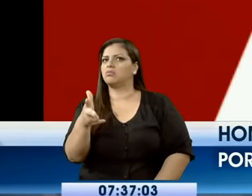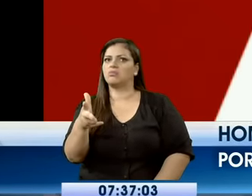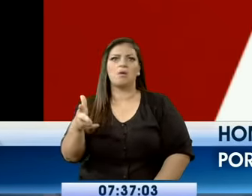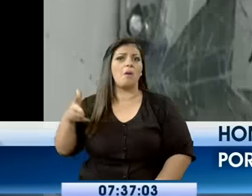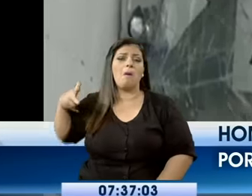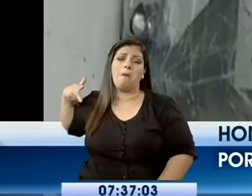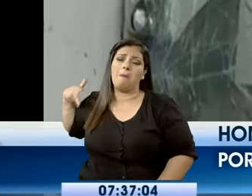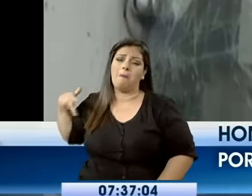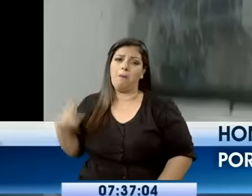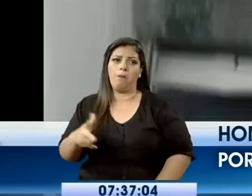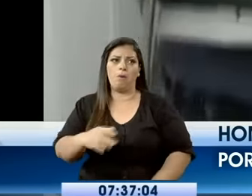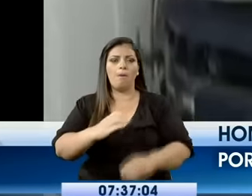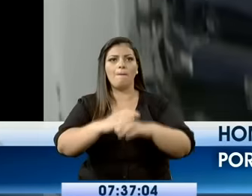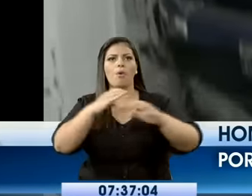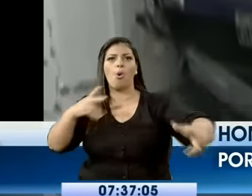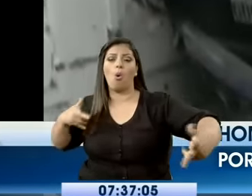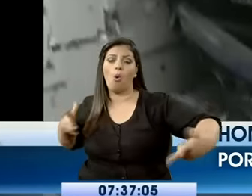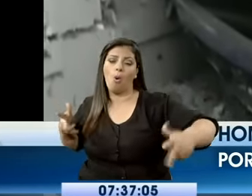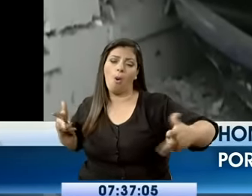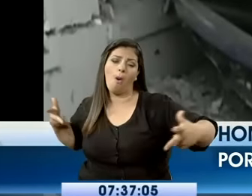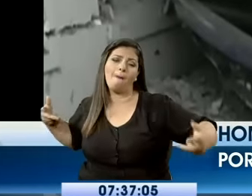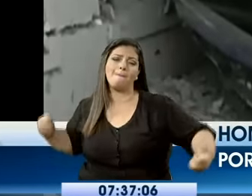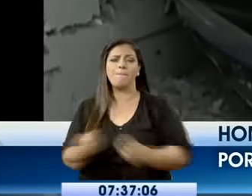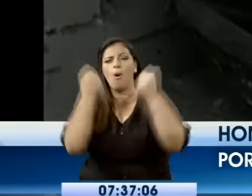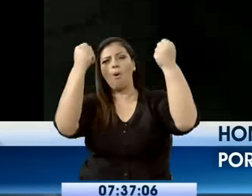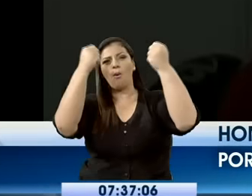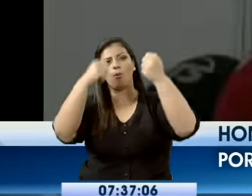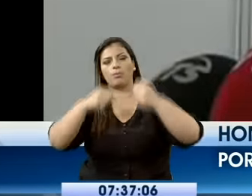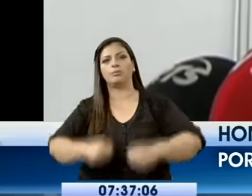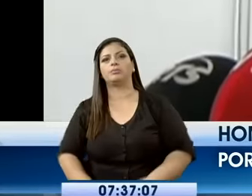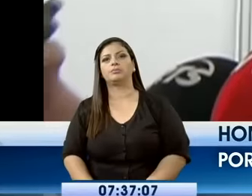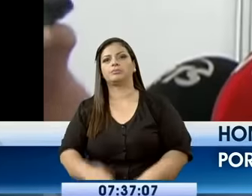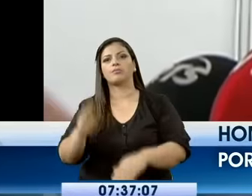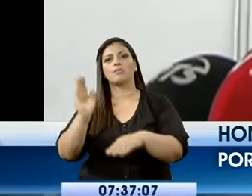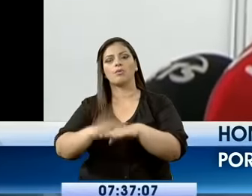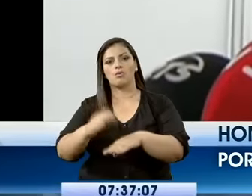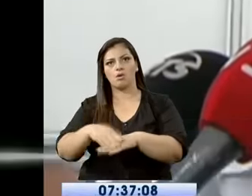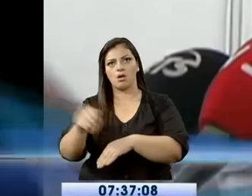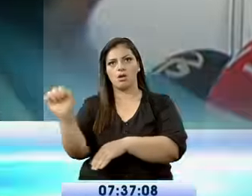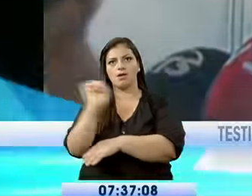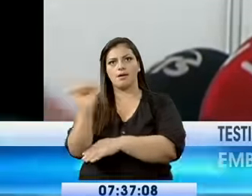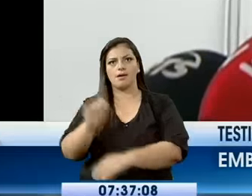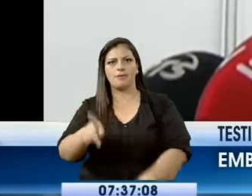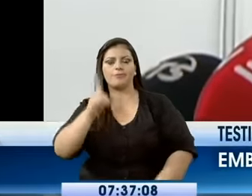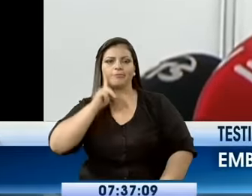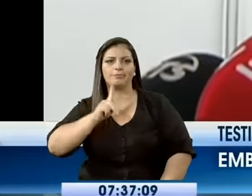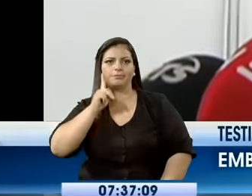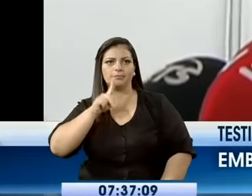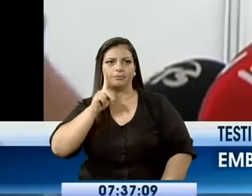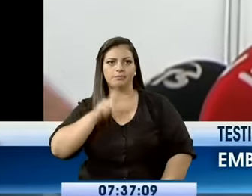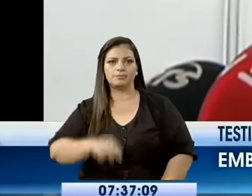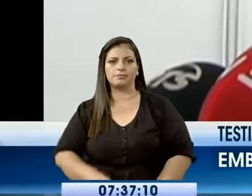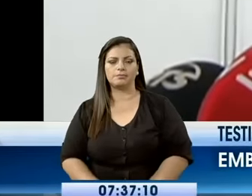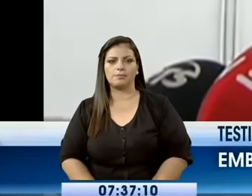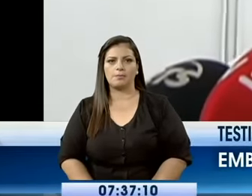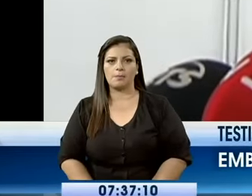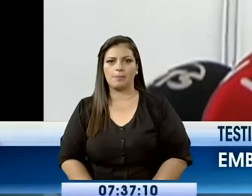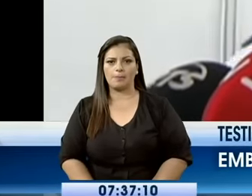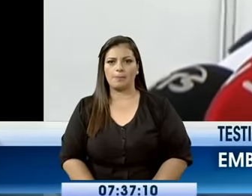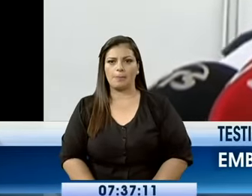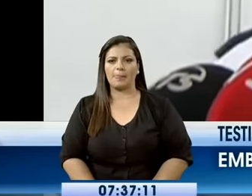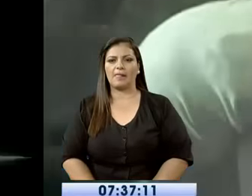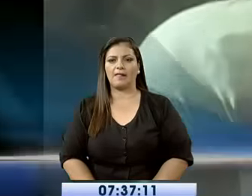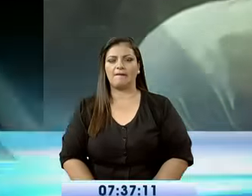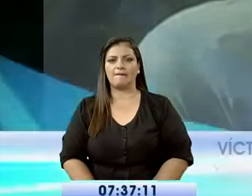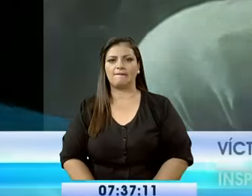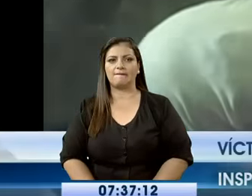vivienda. Por esquivar el bus al Tucson que se pasa la luz roja, esquiva y va y atropella al señor y luego se estrella sobre la